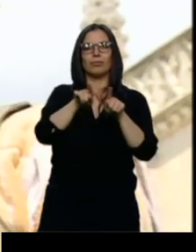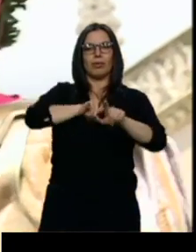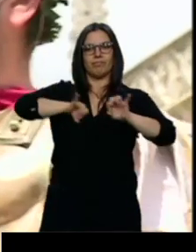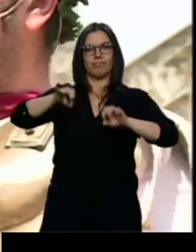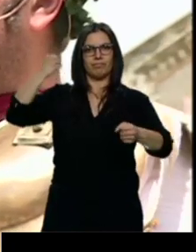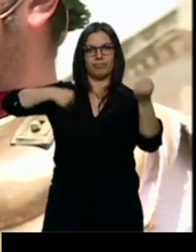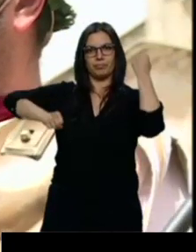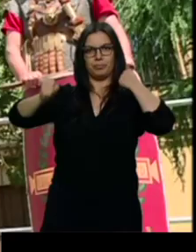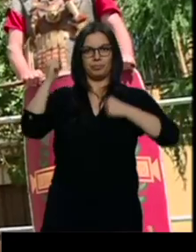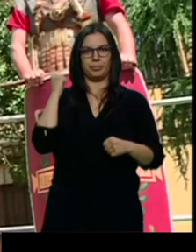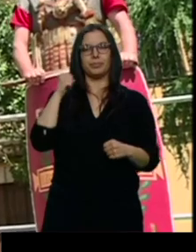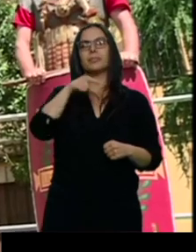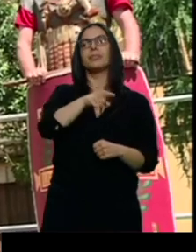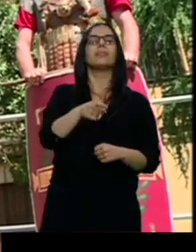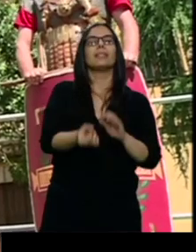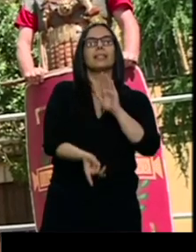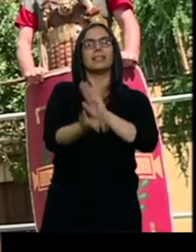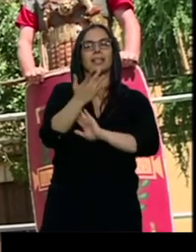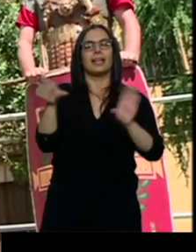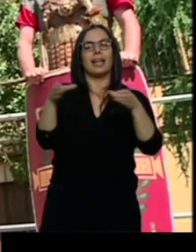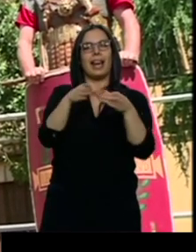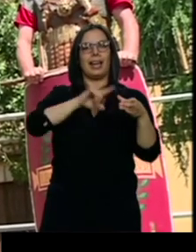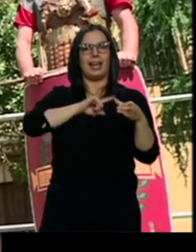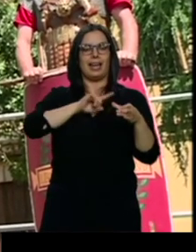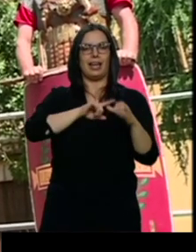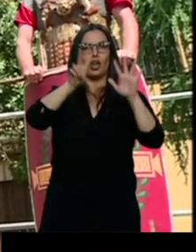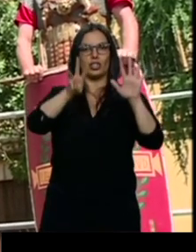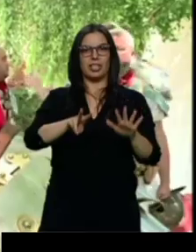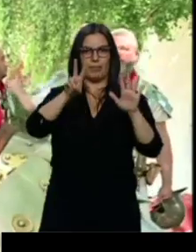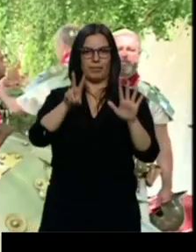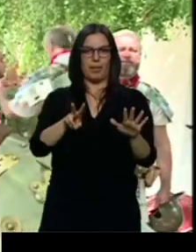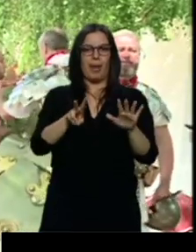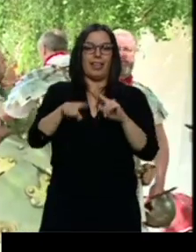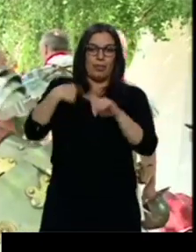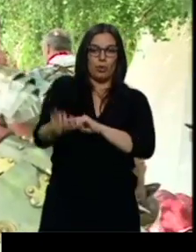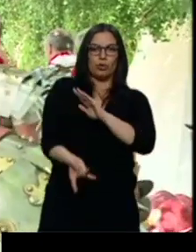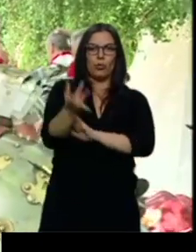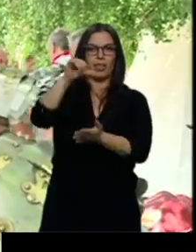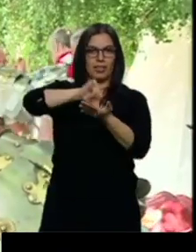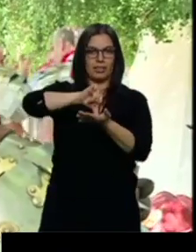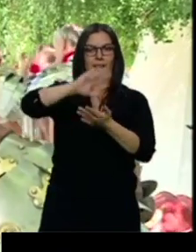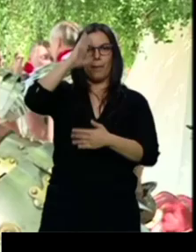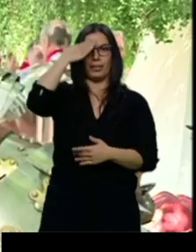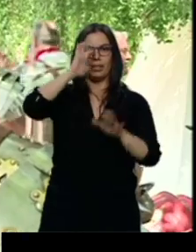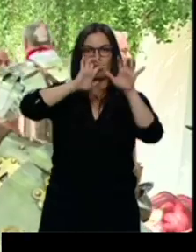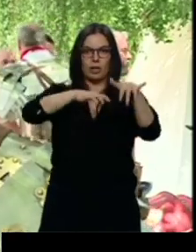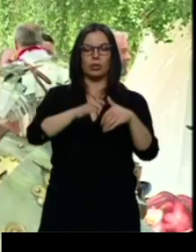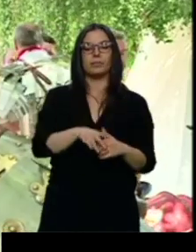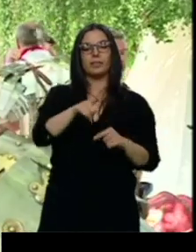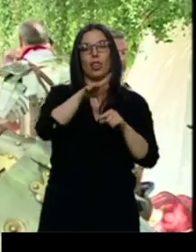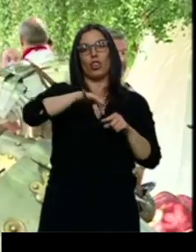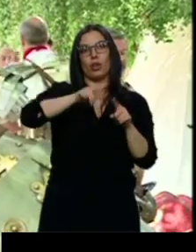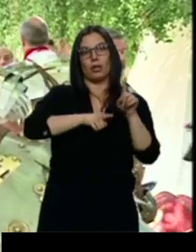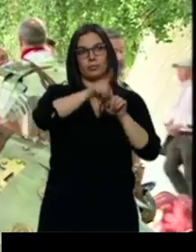conmemora la creación de la Legio VII que dio origen a la actual capital. Que se envió a la zona de Lucus Augusti para